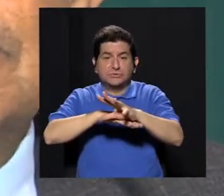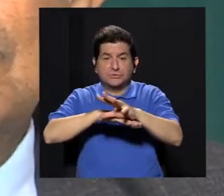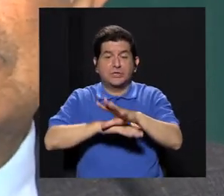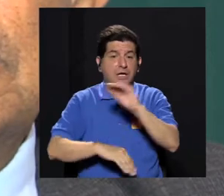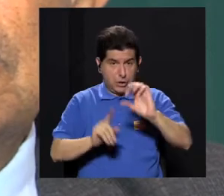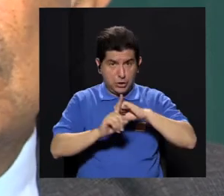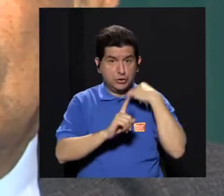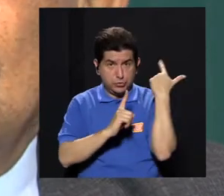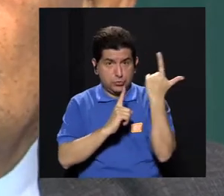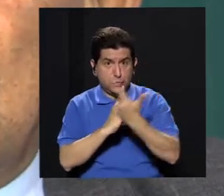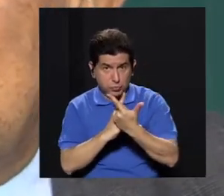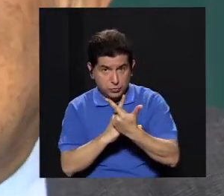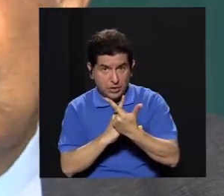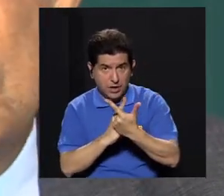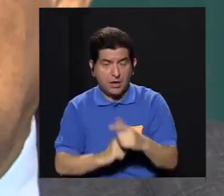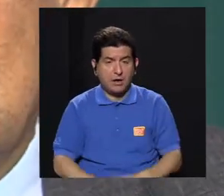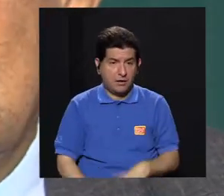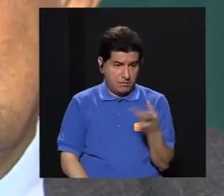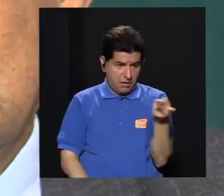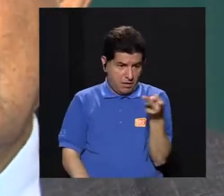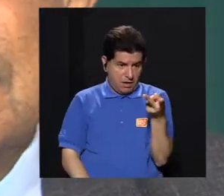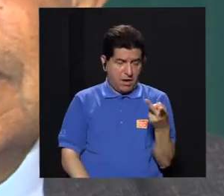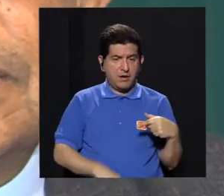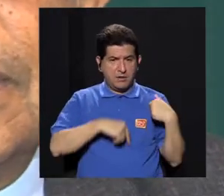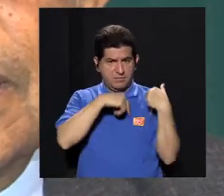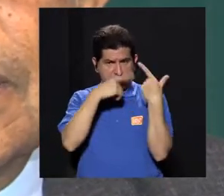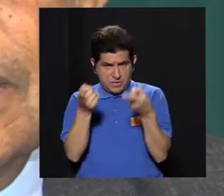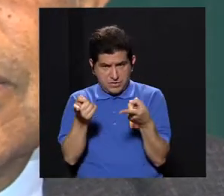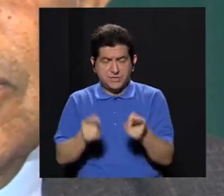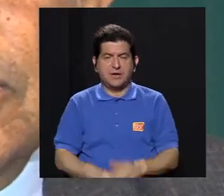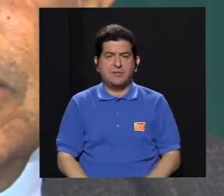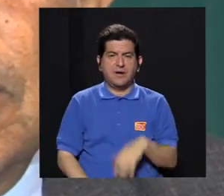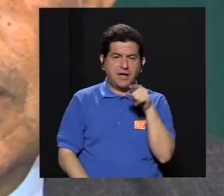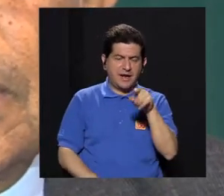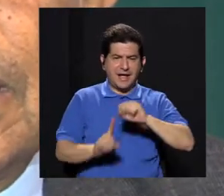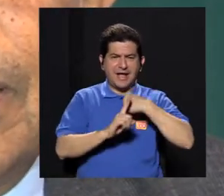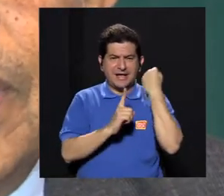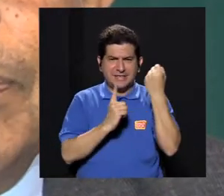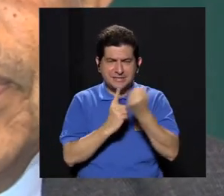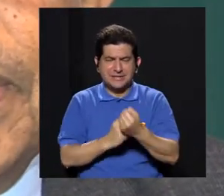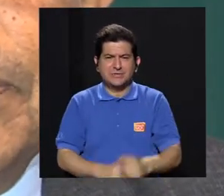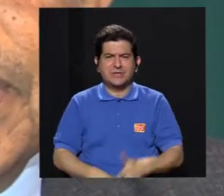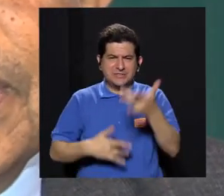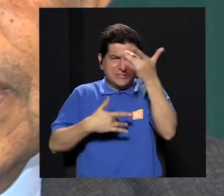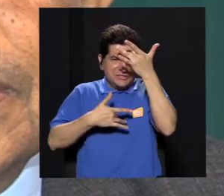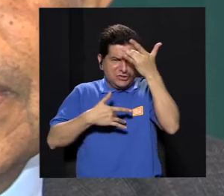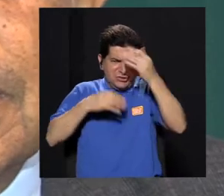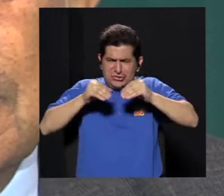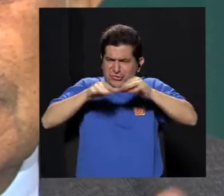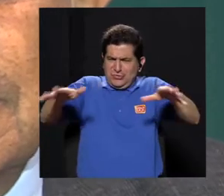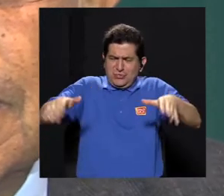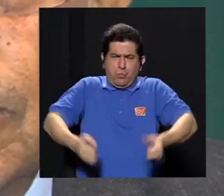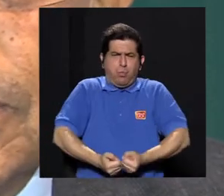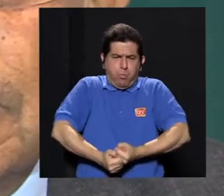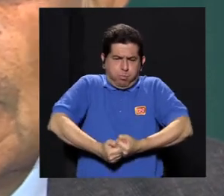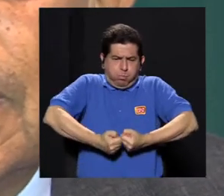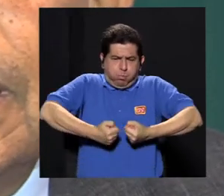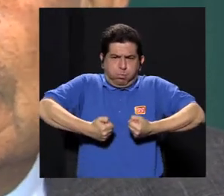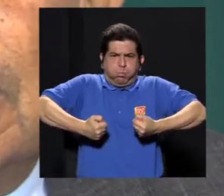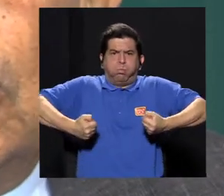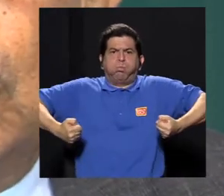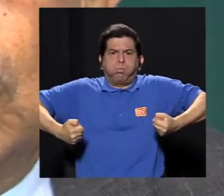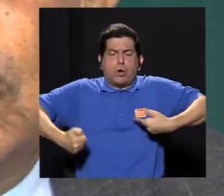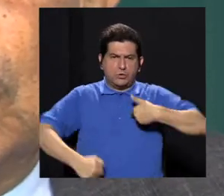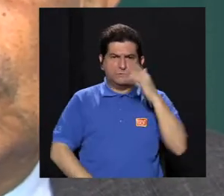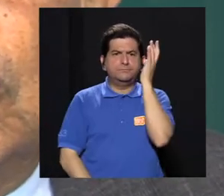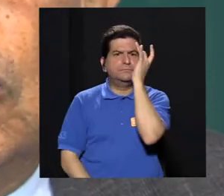conducido a esa llamada epidemia de obesidad,